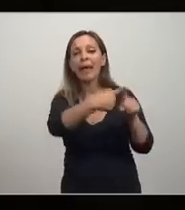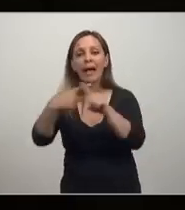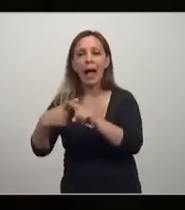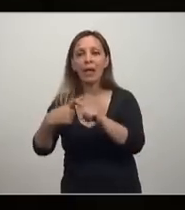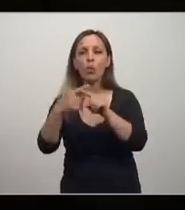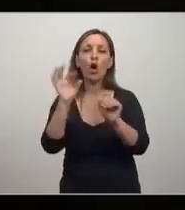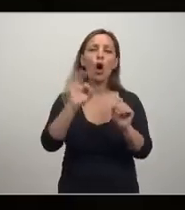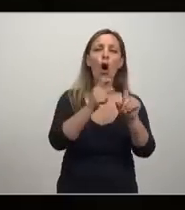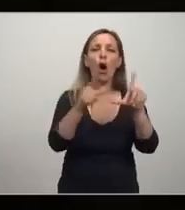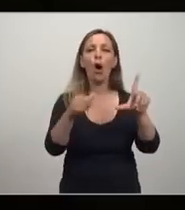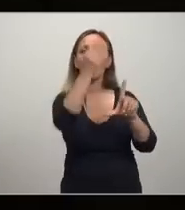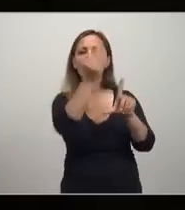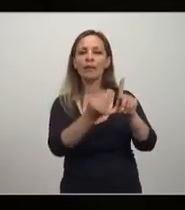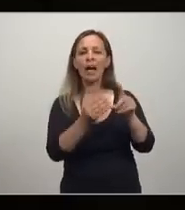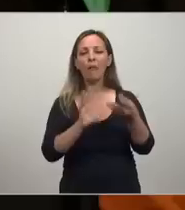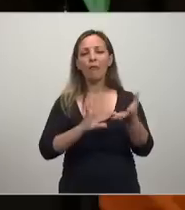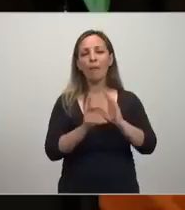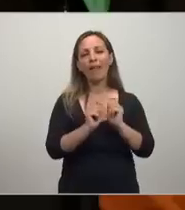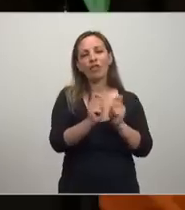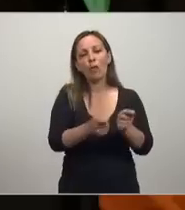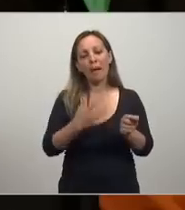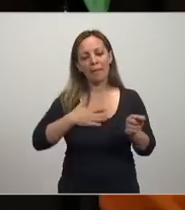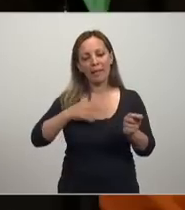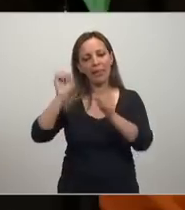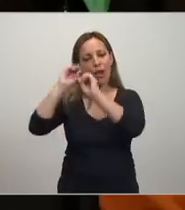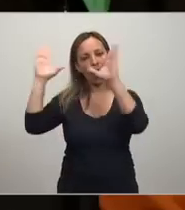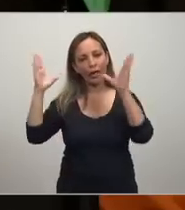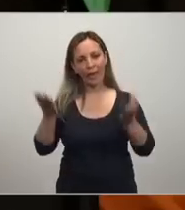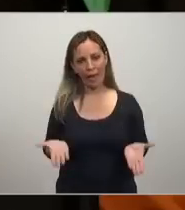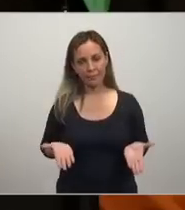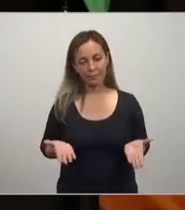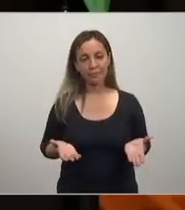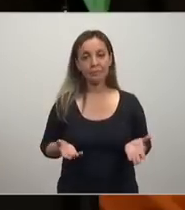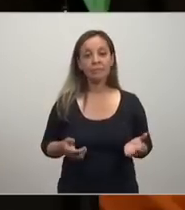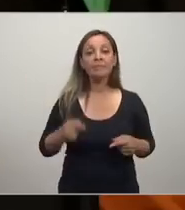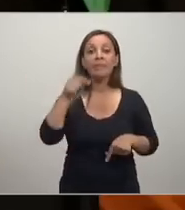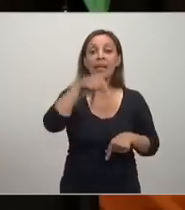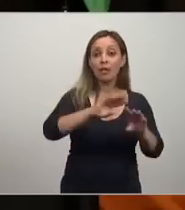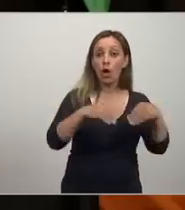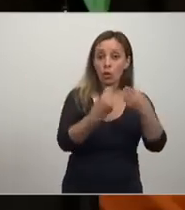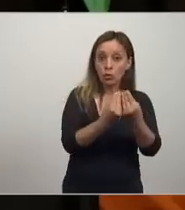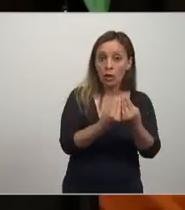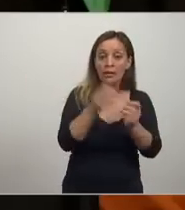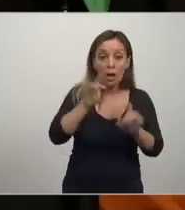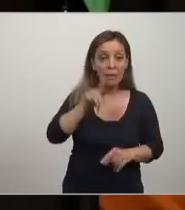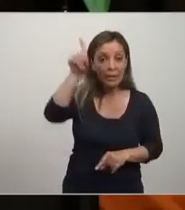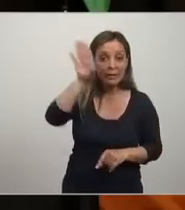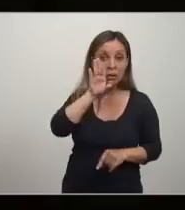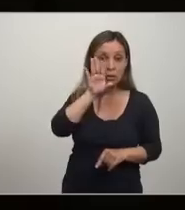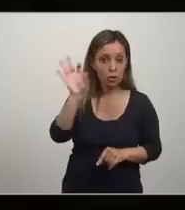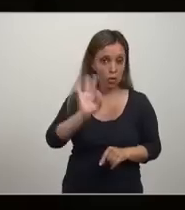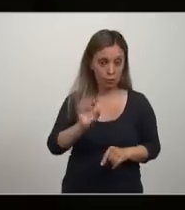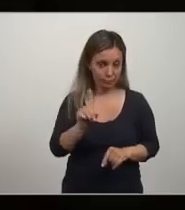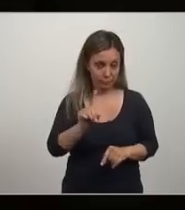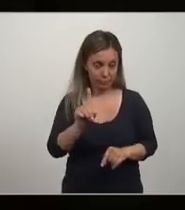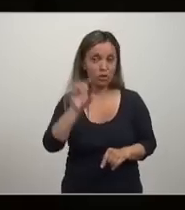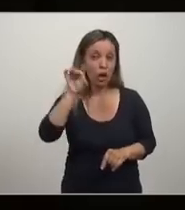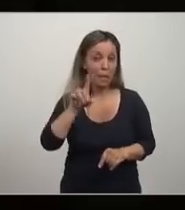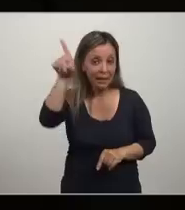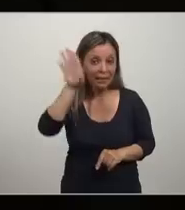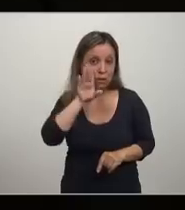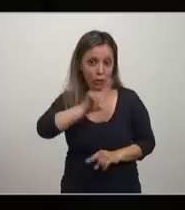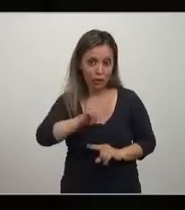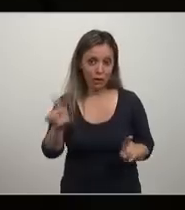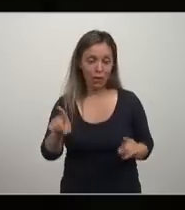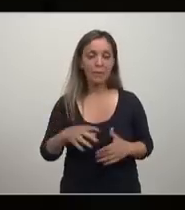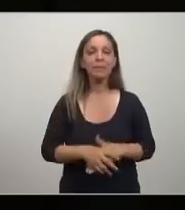o en grafiquitos su ideología. ¿No? Por si acaso, estas conclusiones no solo son para Estados Unidos, lo dice la OCDE, los países más